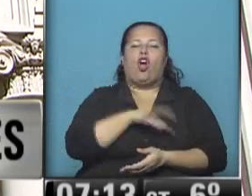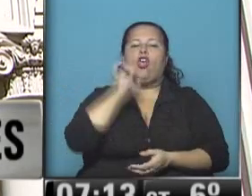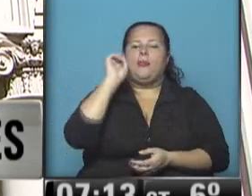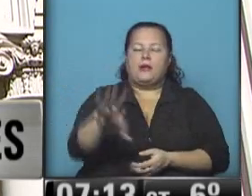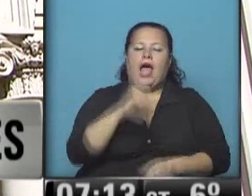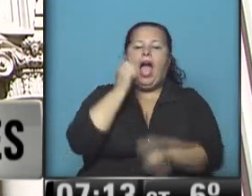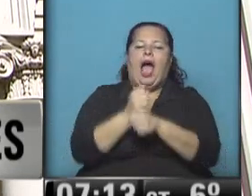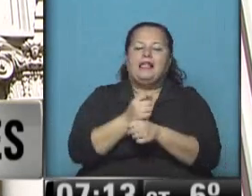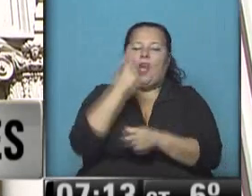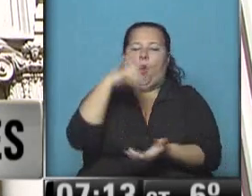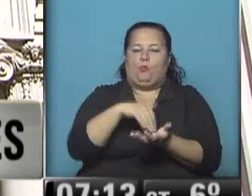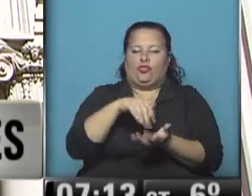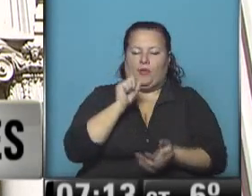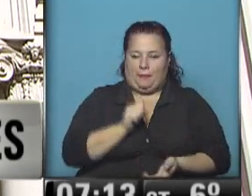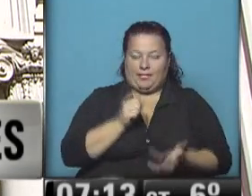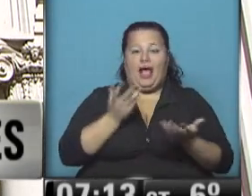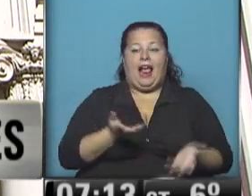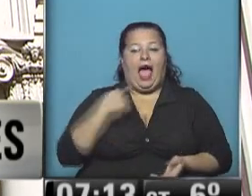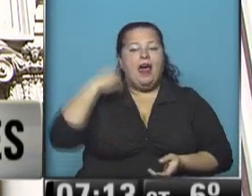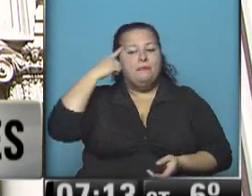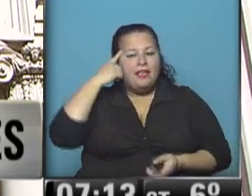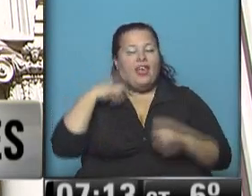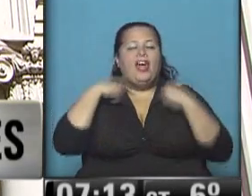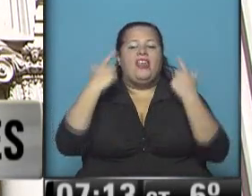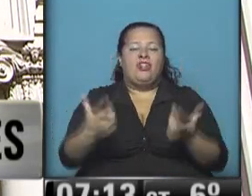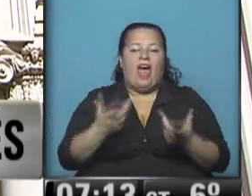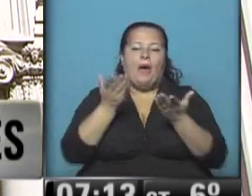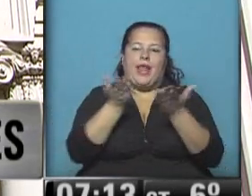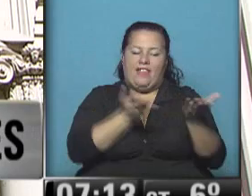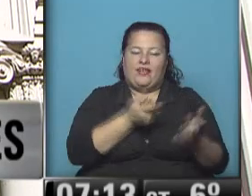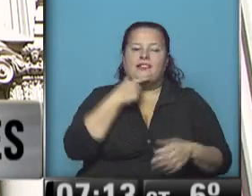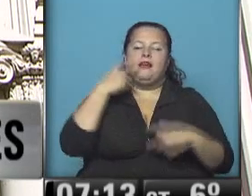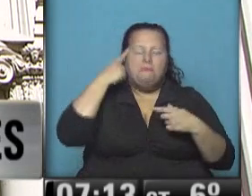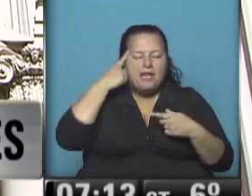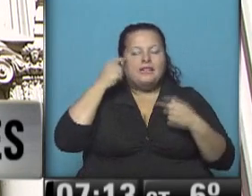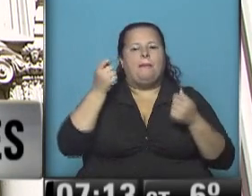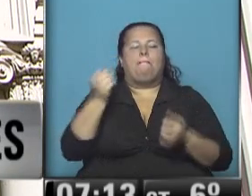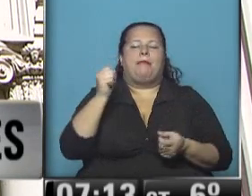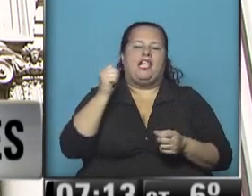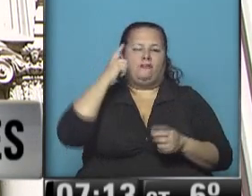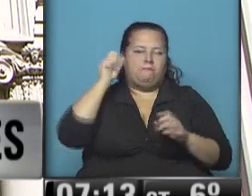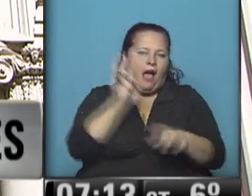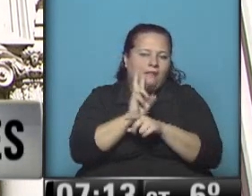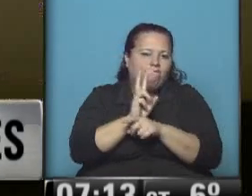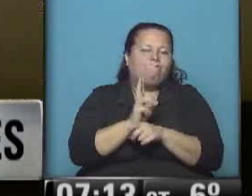hasta un millón de pesos. Claro, la idea es dar más beneficios a quienes apuestan a nuestra moneda local,